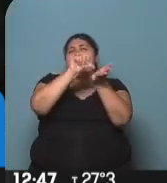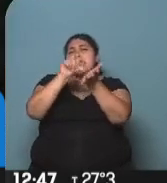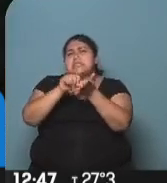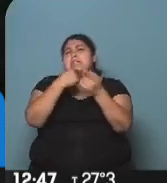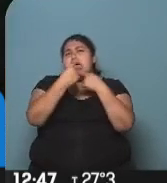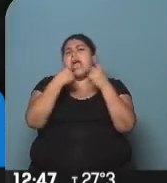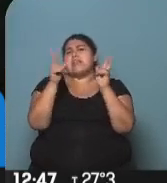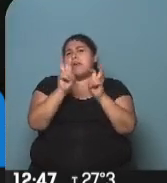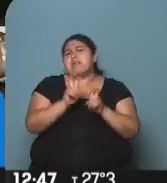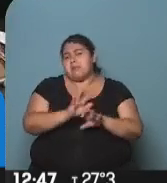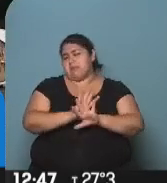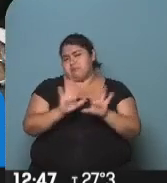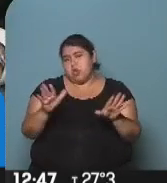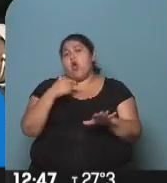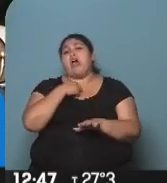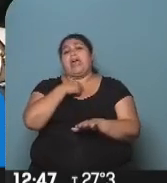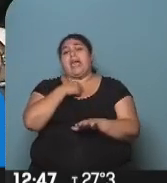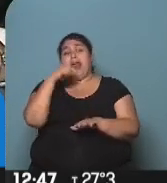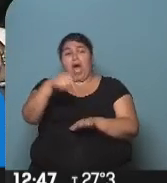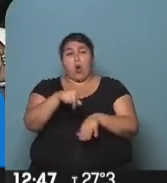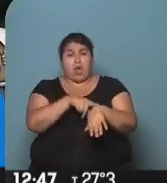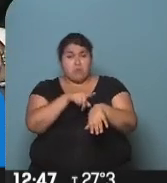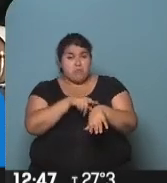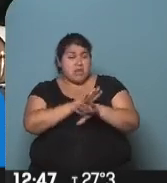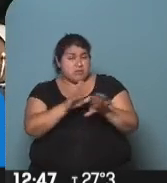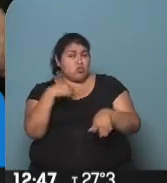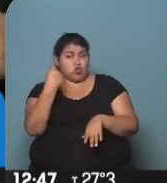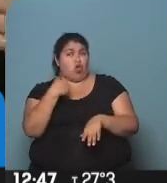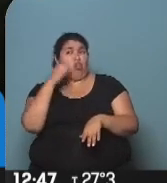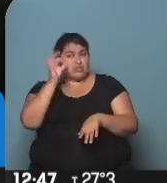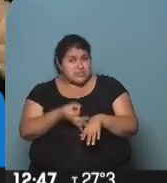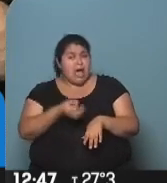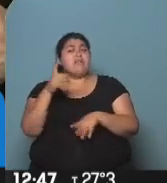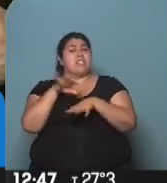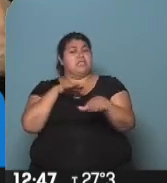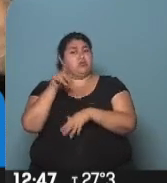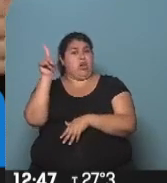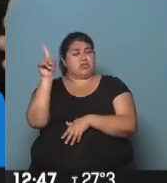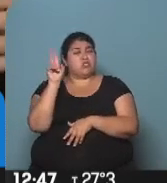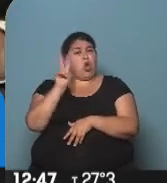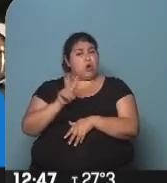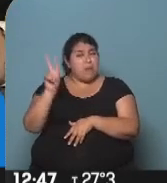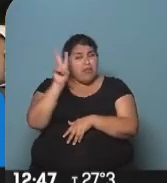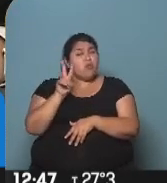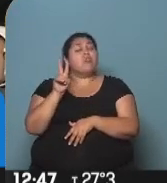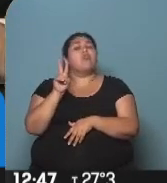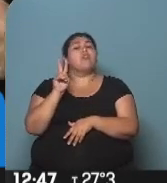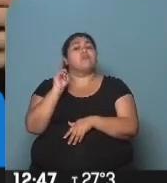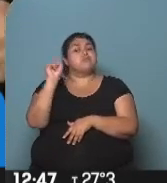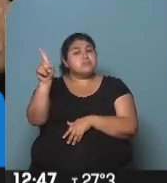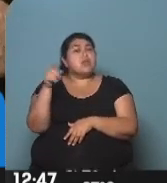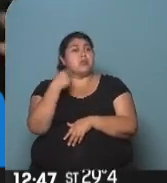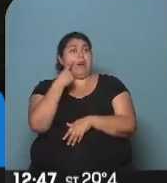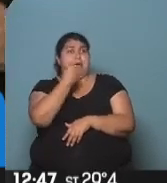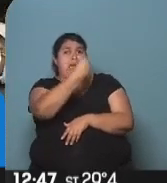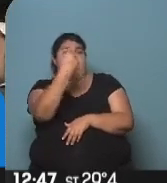Yo creo que a esta altura de la humanidad, con el conocimiento que todos tenemos de la realidad en cada uno de los países donde vivimos, que esto